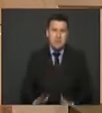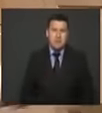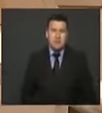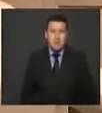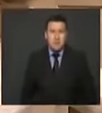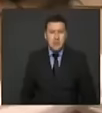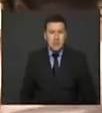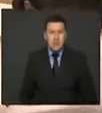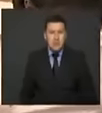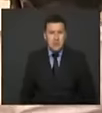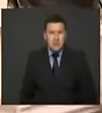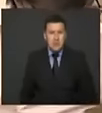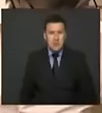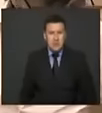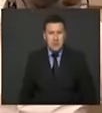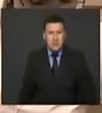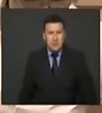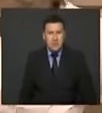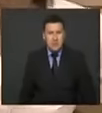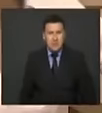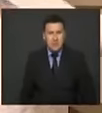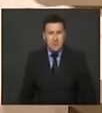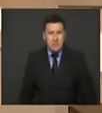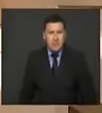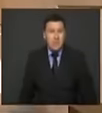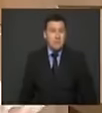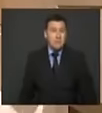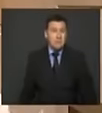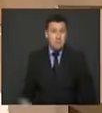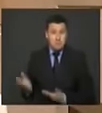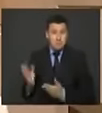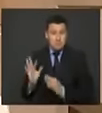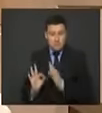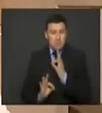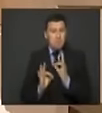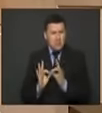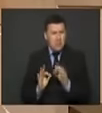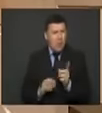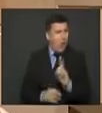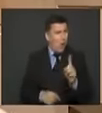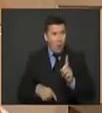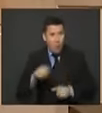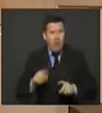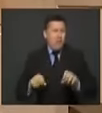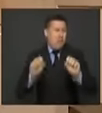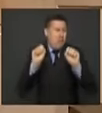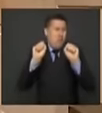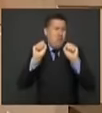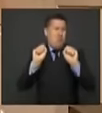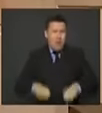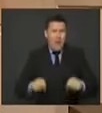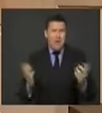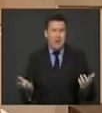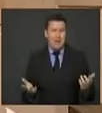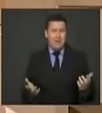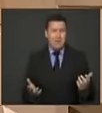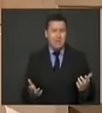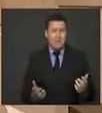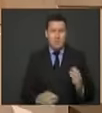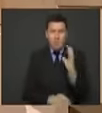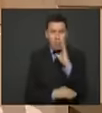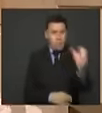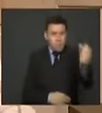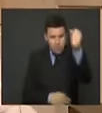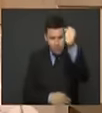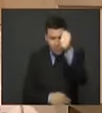posible esto es perfectamente posible no estamos hablando de poner a un colombiano